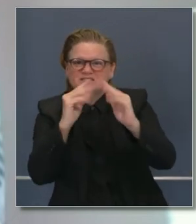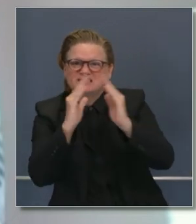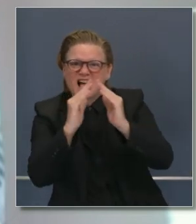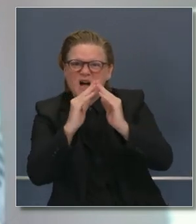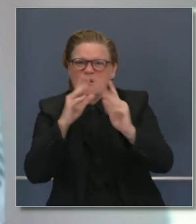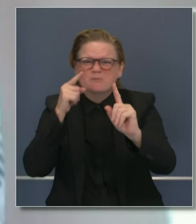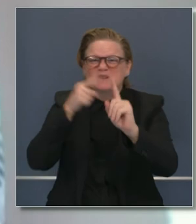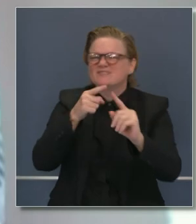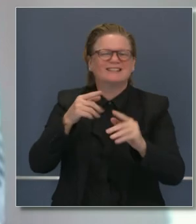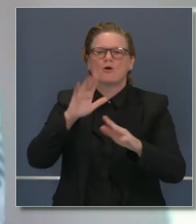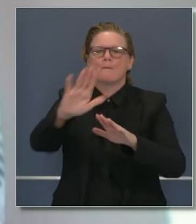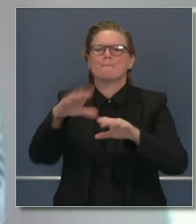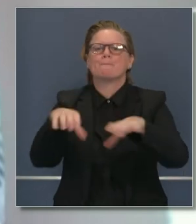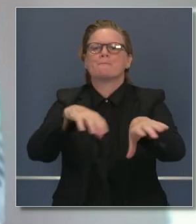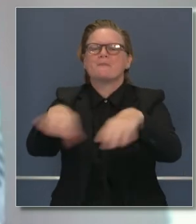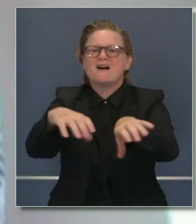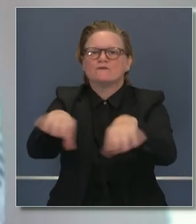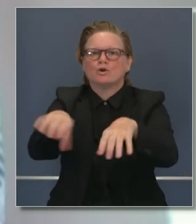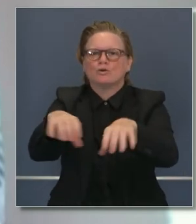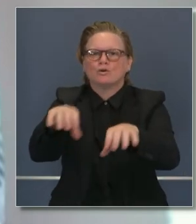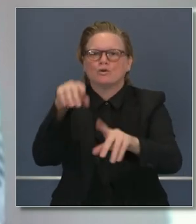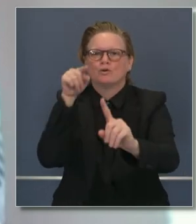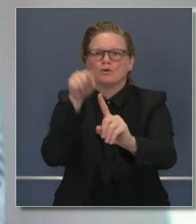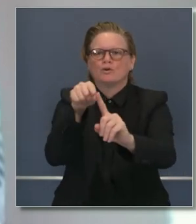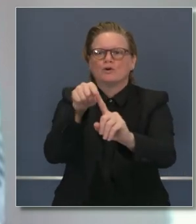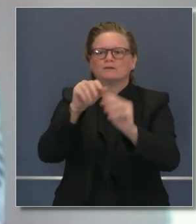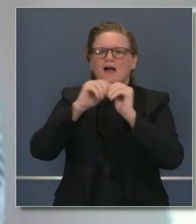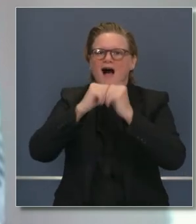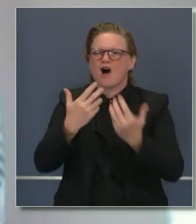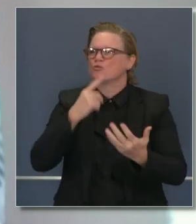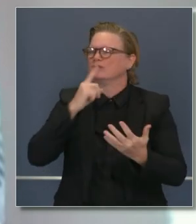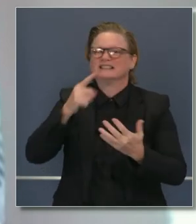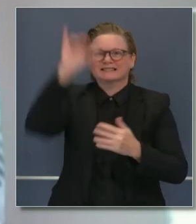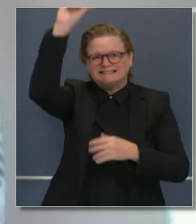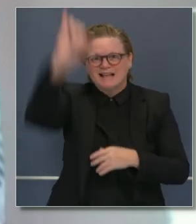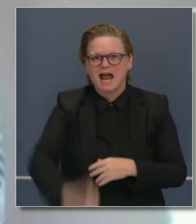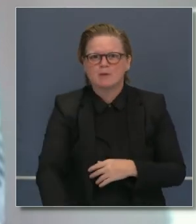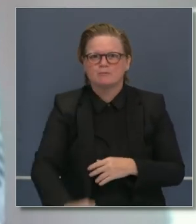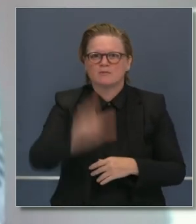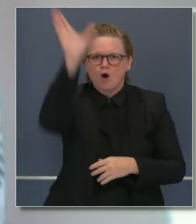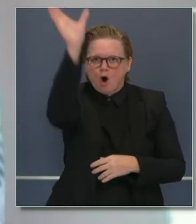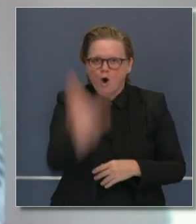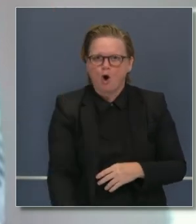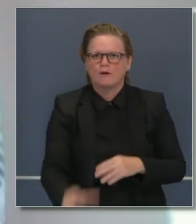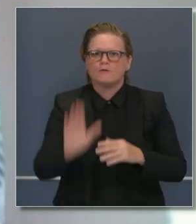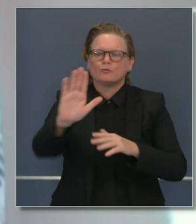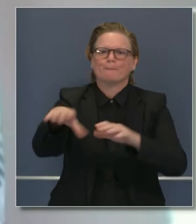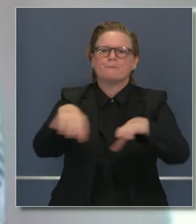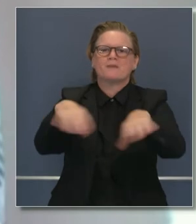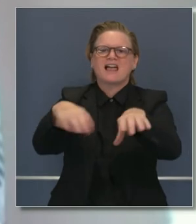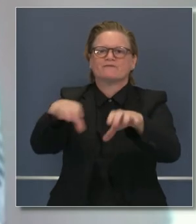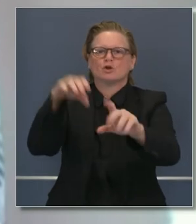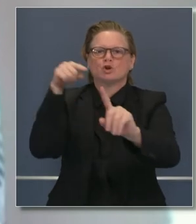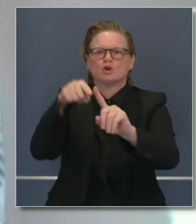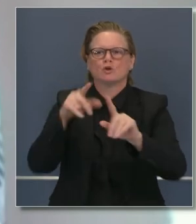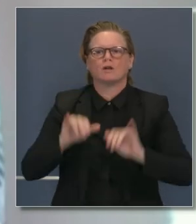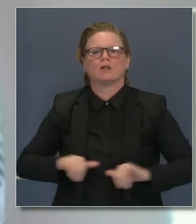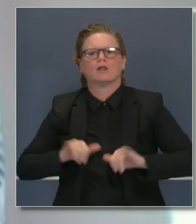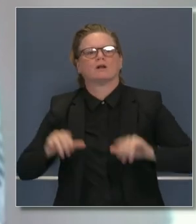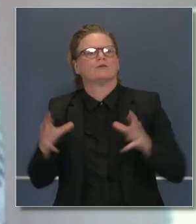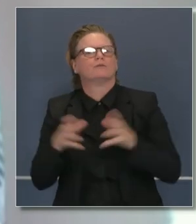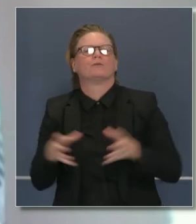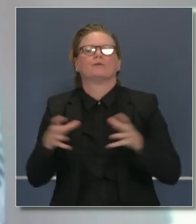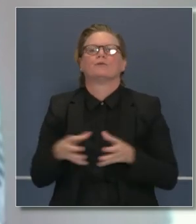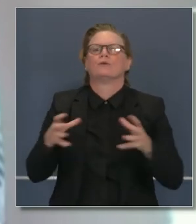transmisión, la verdad es que ahorita está por todas nuestras comunidades y todo mundo es vulnerable a